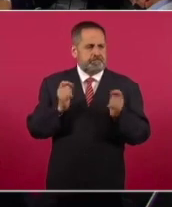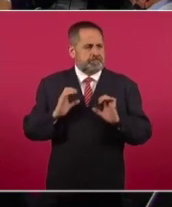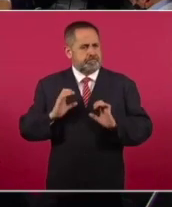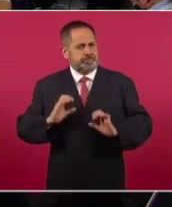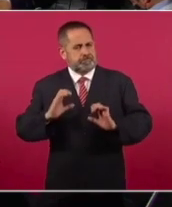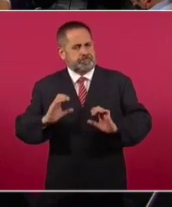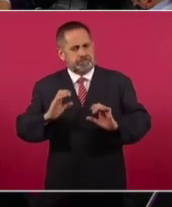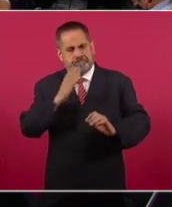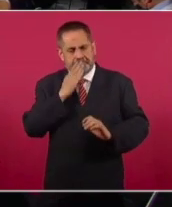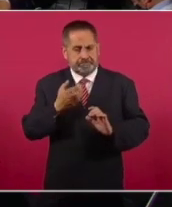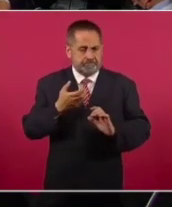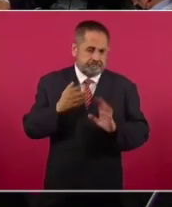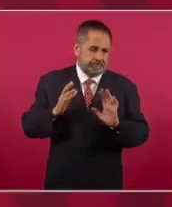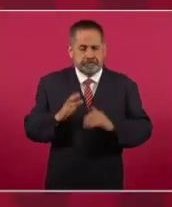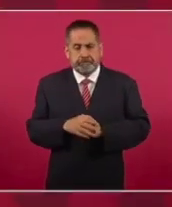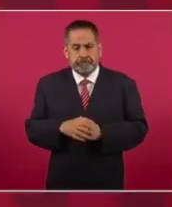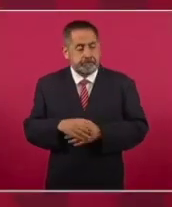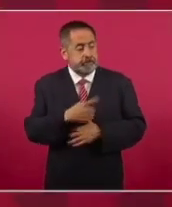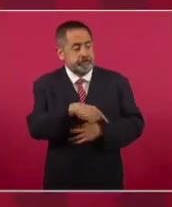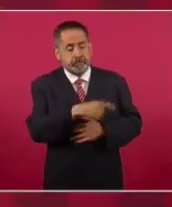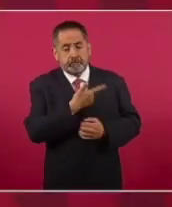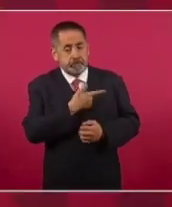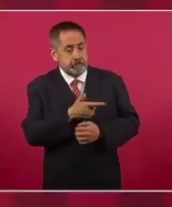aunque no les guste,